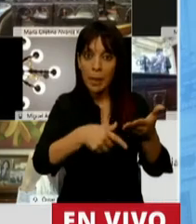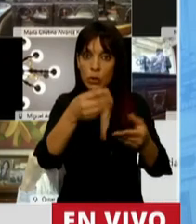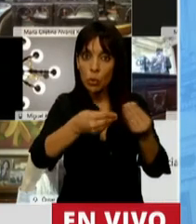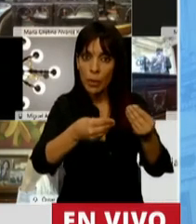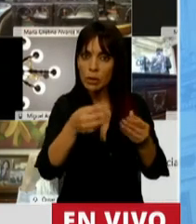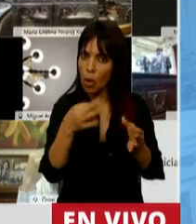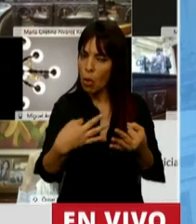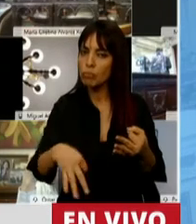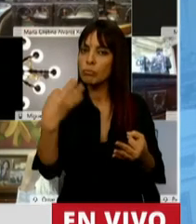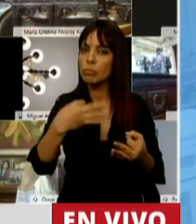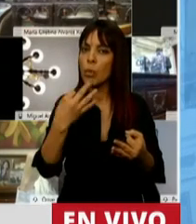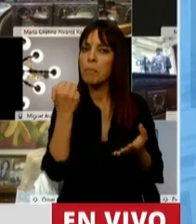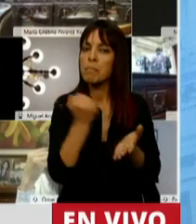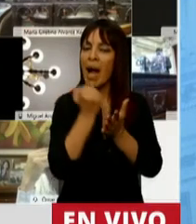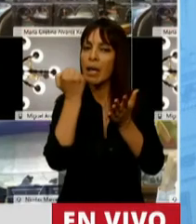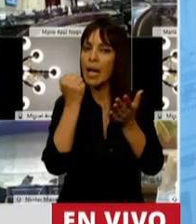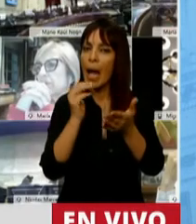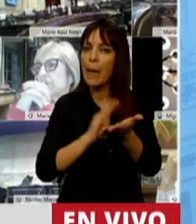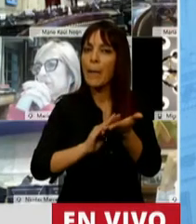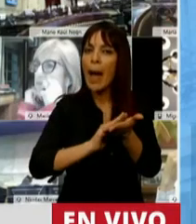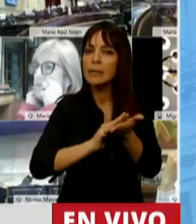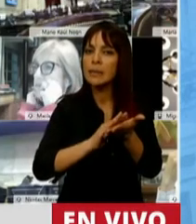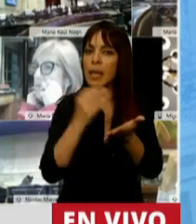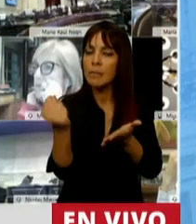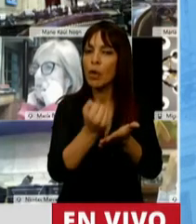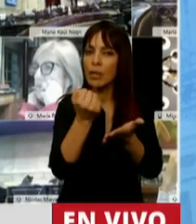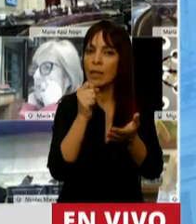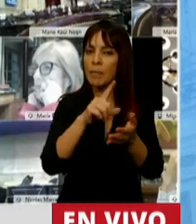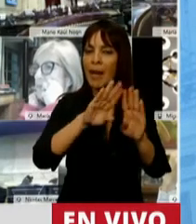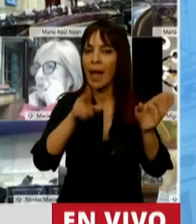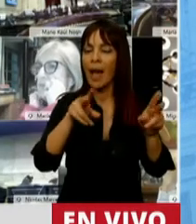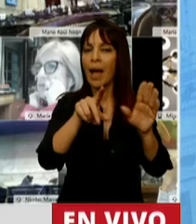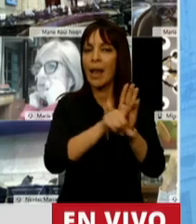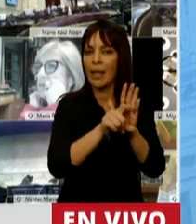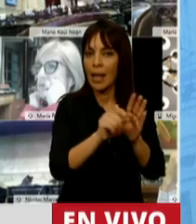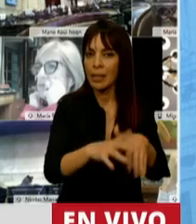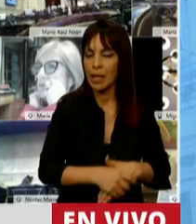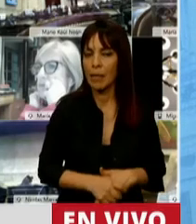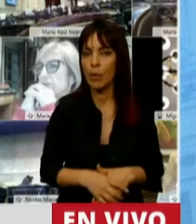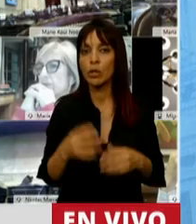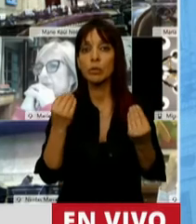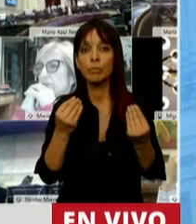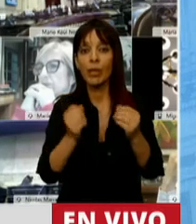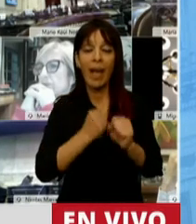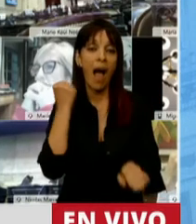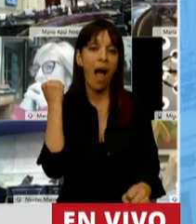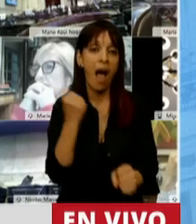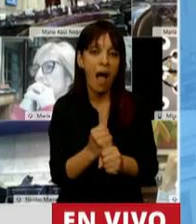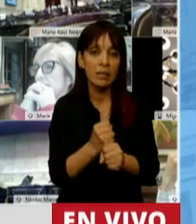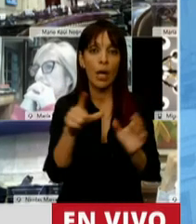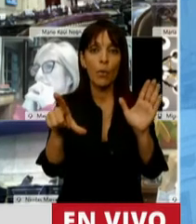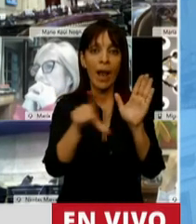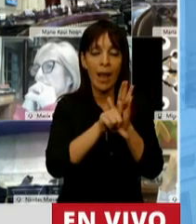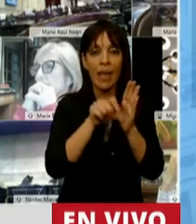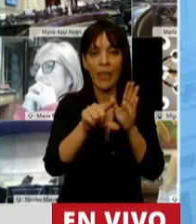dejando un precedente importantísimo en materia legislativa, en la Cámara, porque hasta tanto no sancionemos una nueva